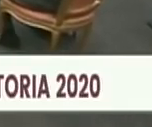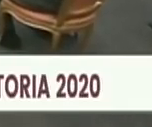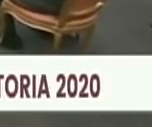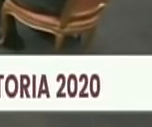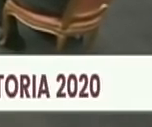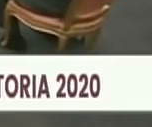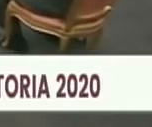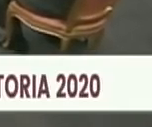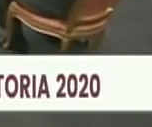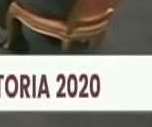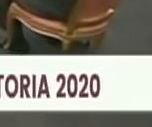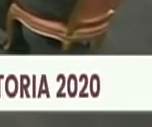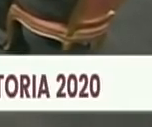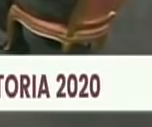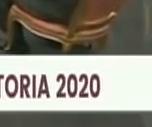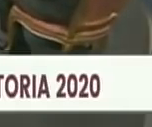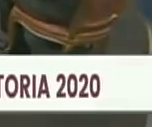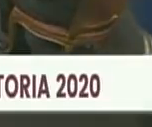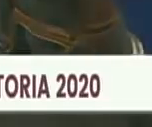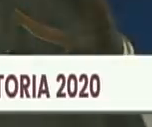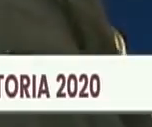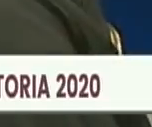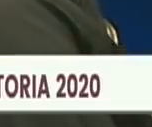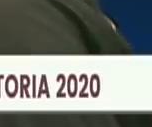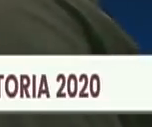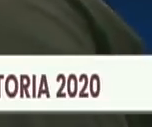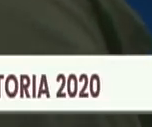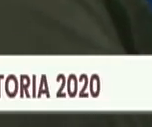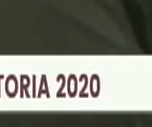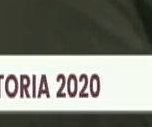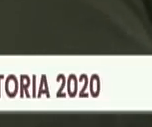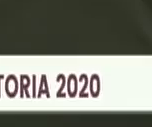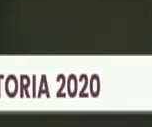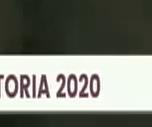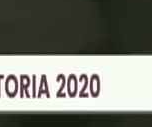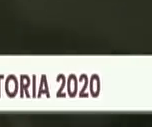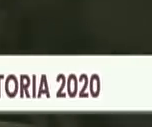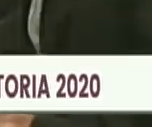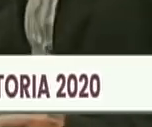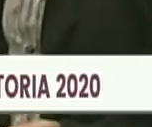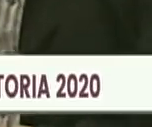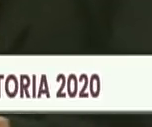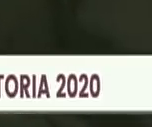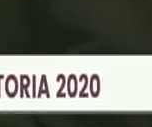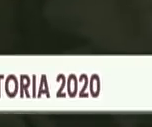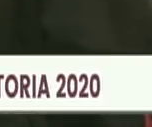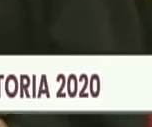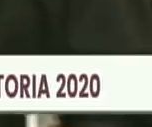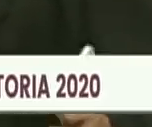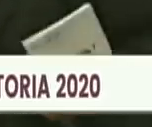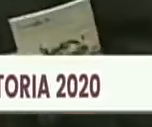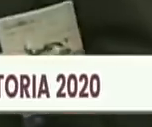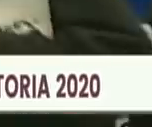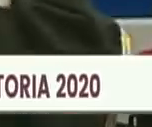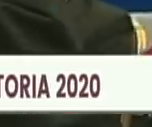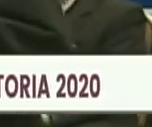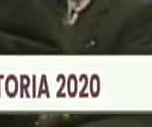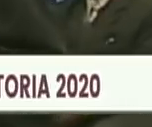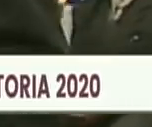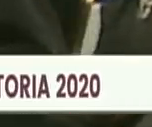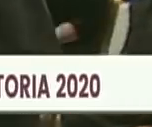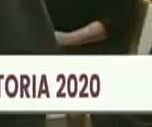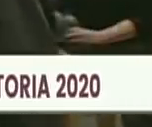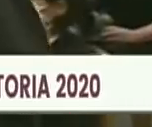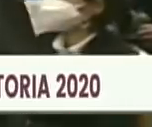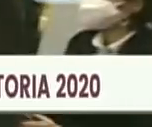Calzadilla Álvarez periodista historiador y docente egresado de la Universidad Central de Venezuela con posgrados